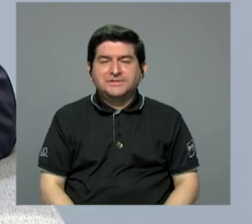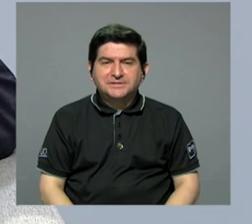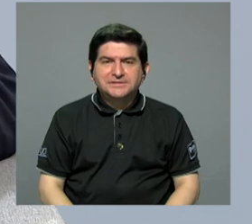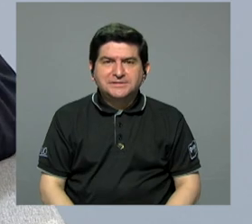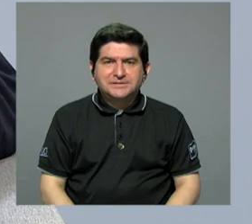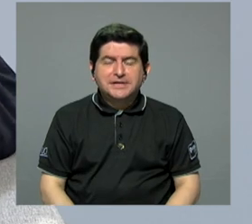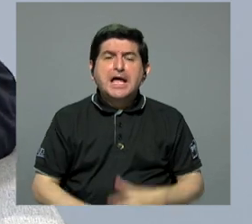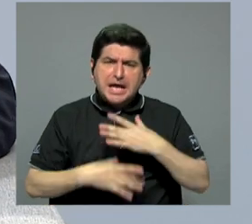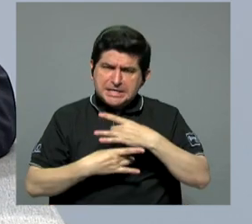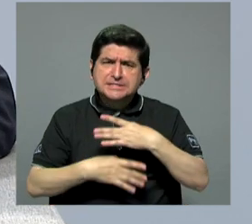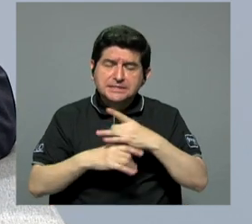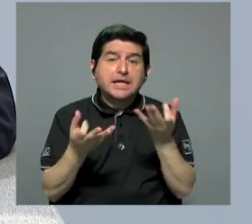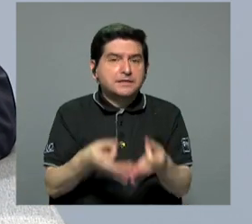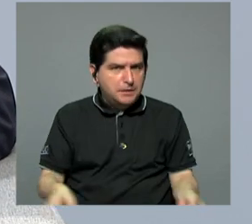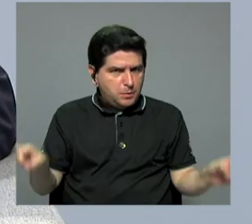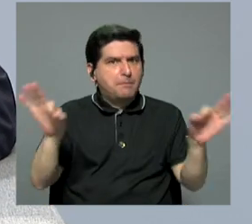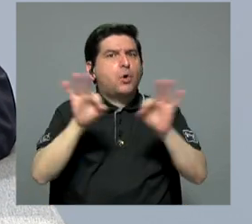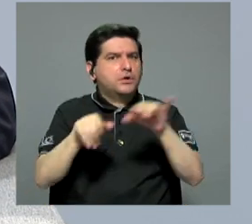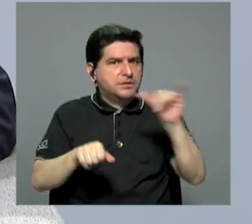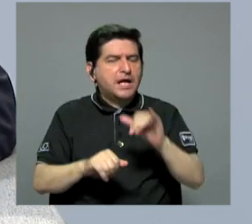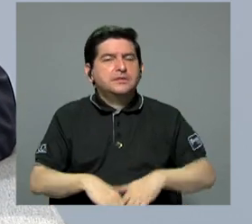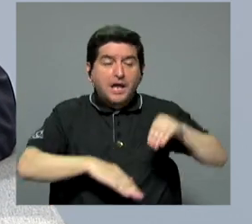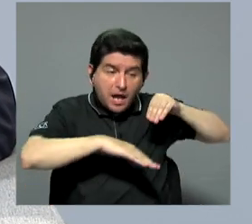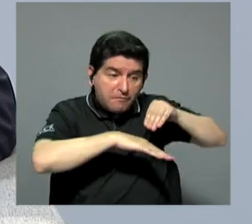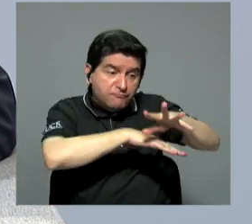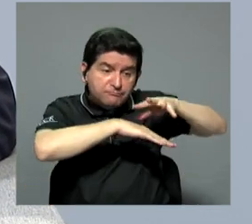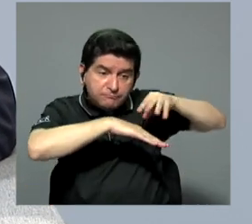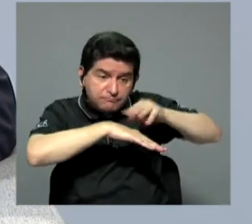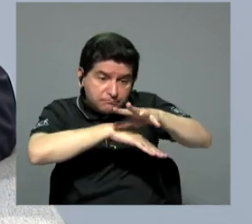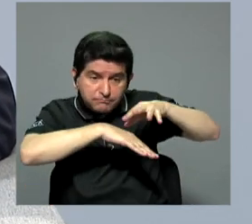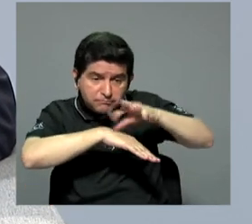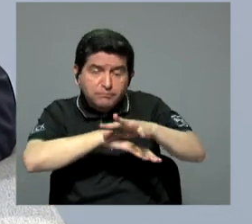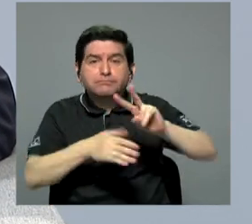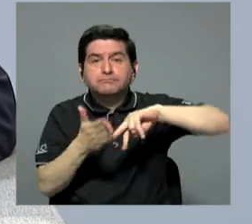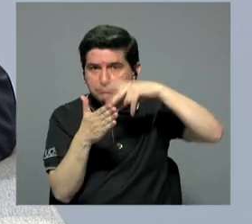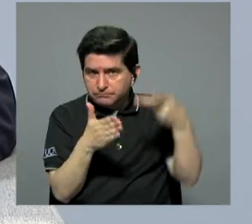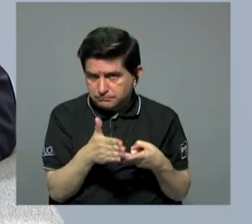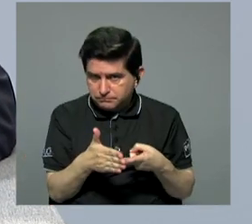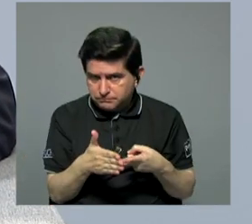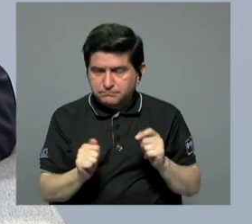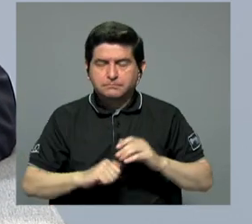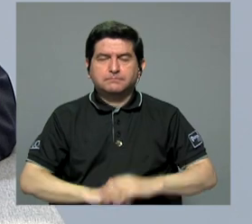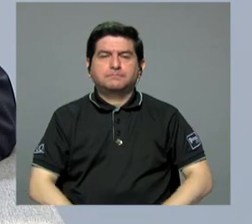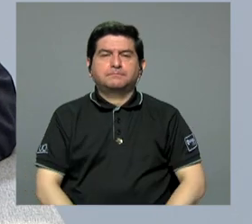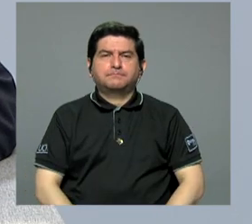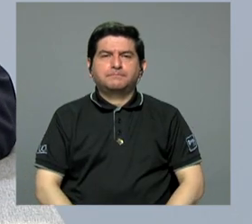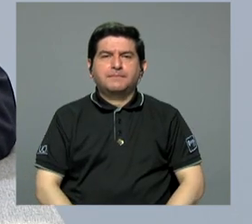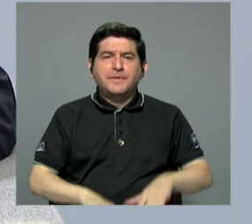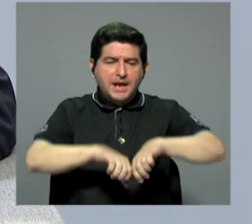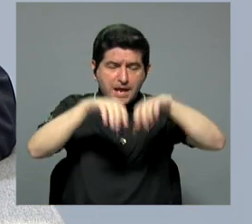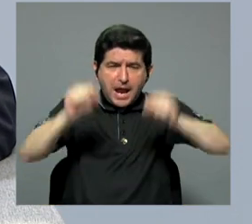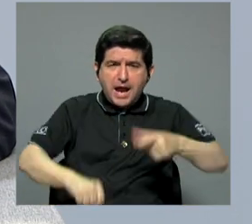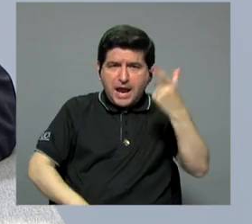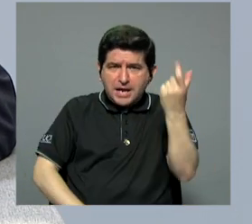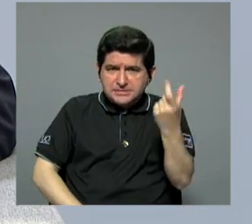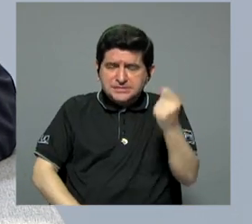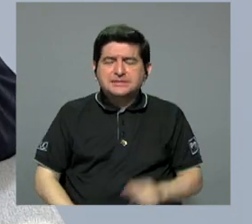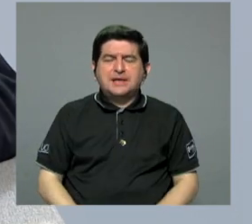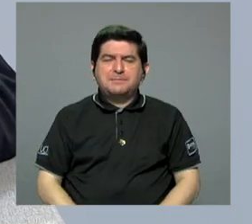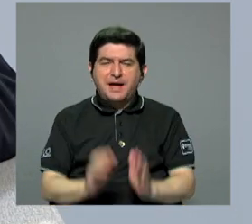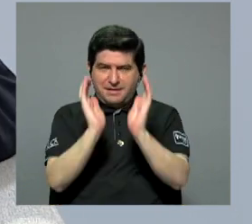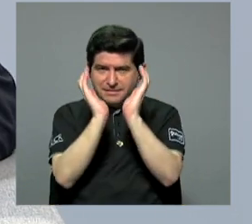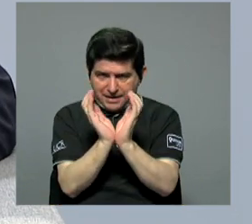muy interesante y muy importante también por las consecuencias que esto conlleva. El régimen de pensiones de la Caja